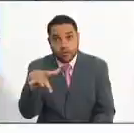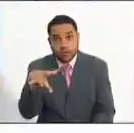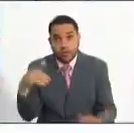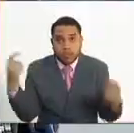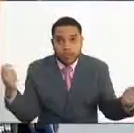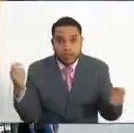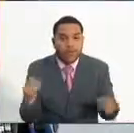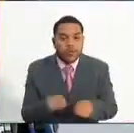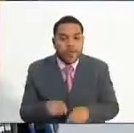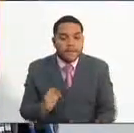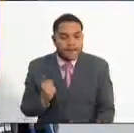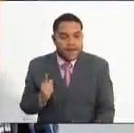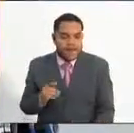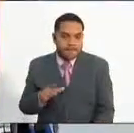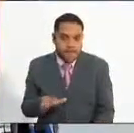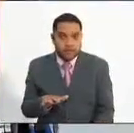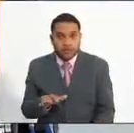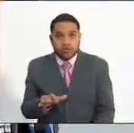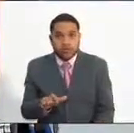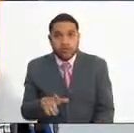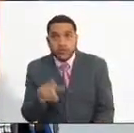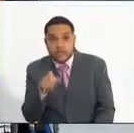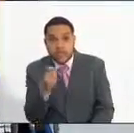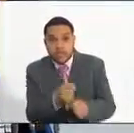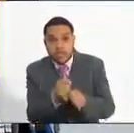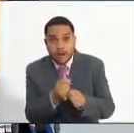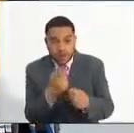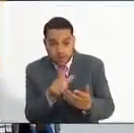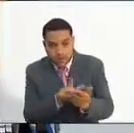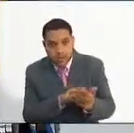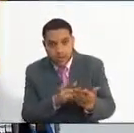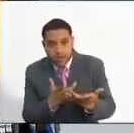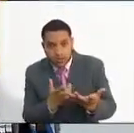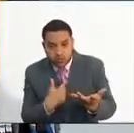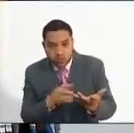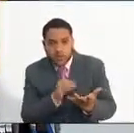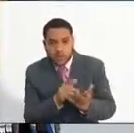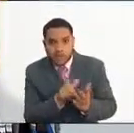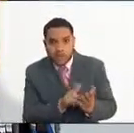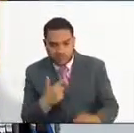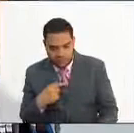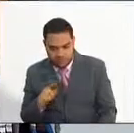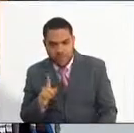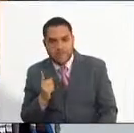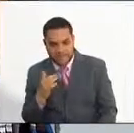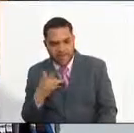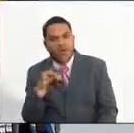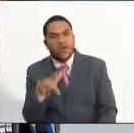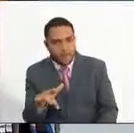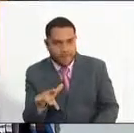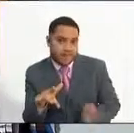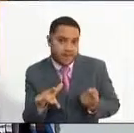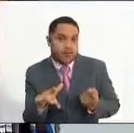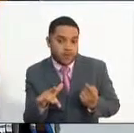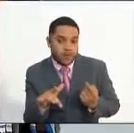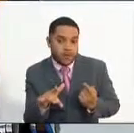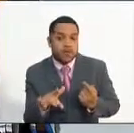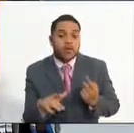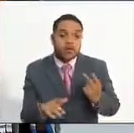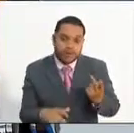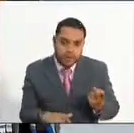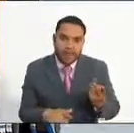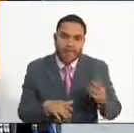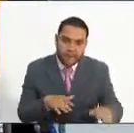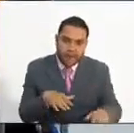el primer paso para participar en estos concursos de méritos que adelanta la Comisión Nacional del Servicio Civil, el